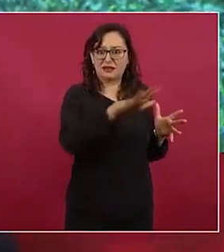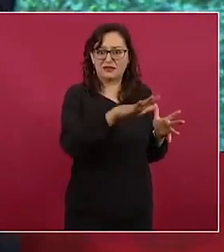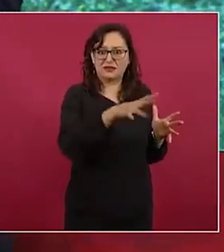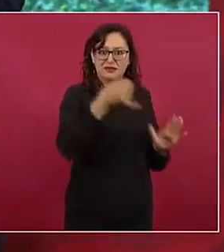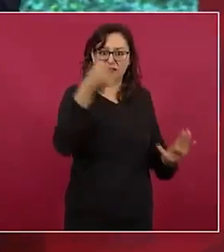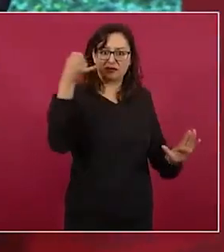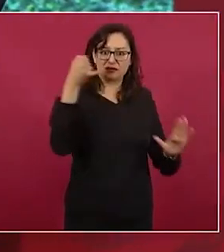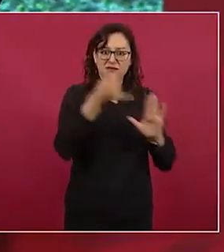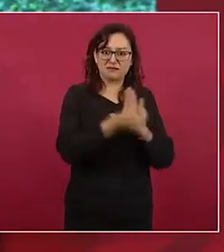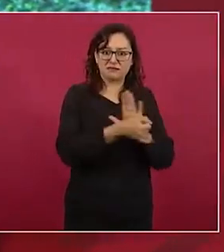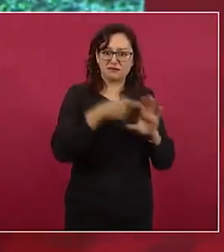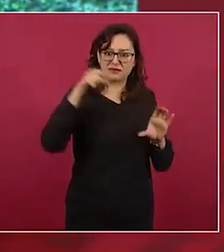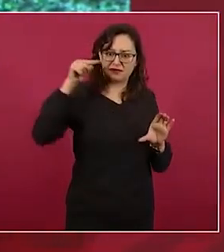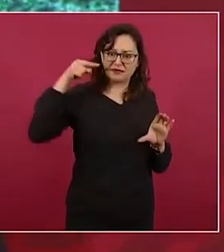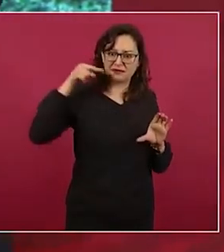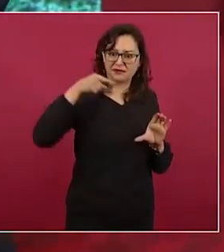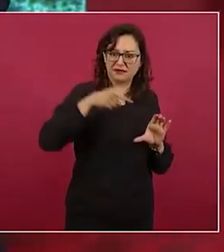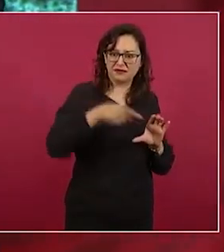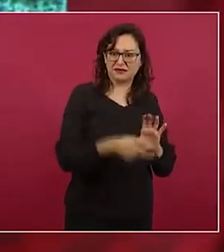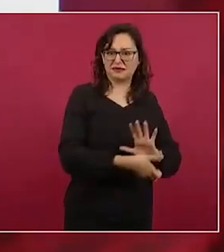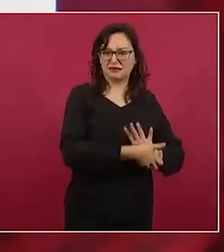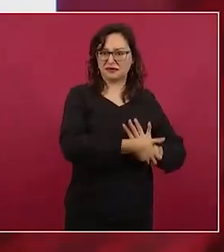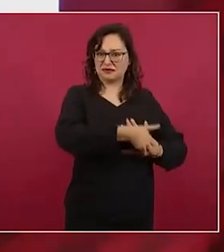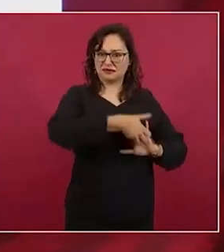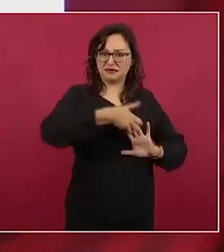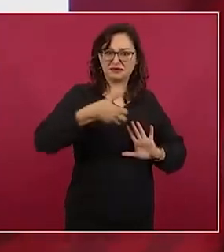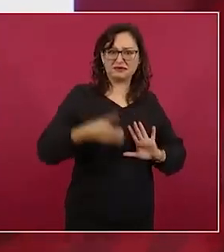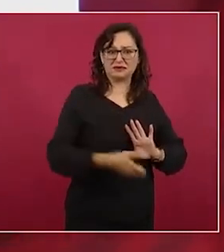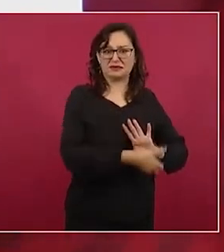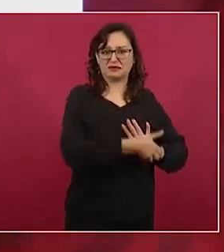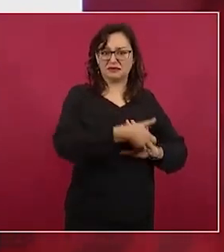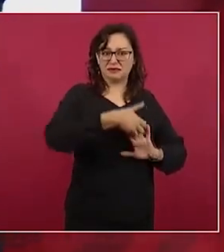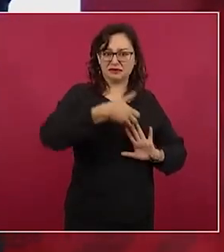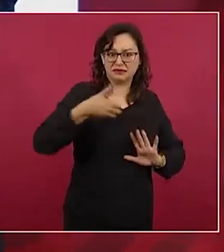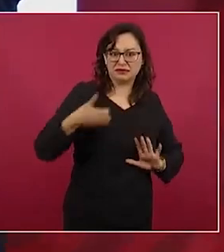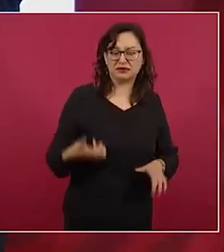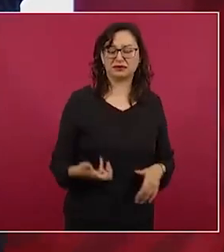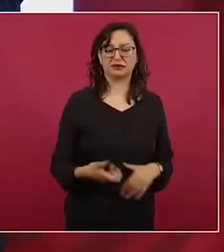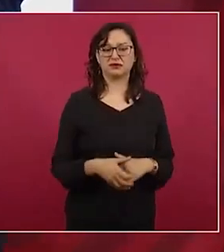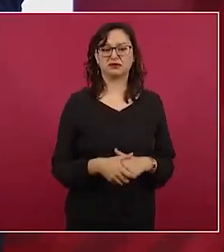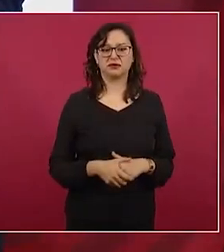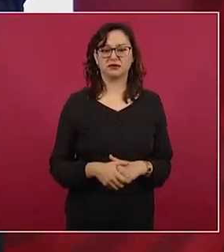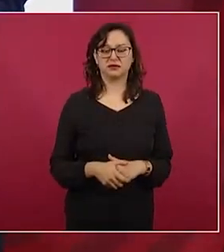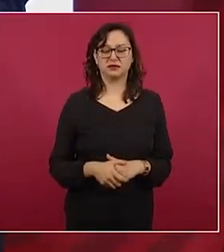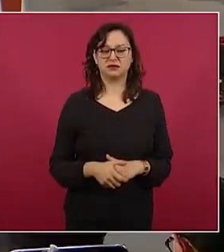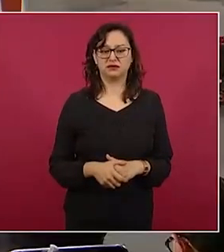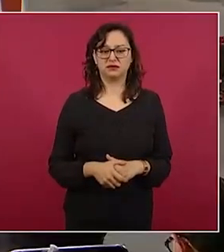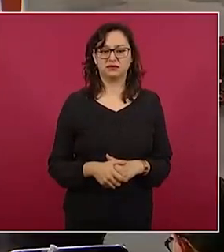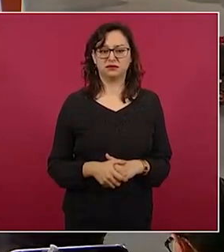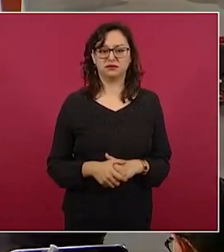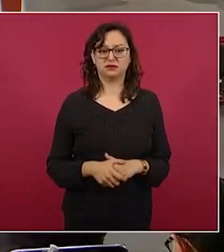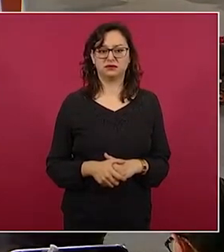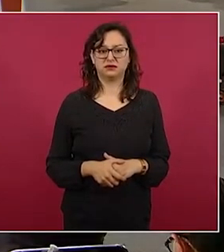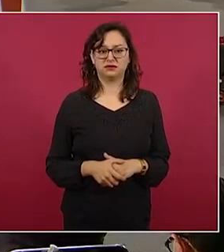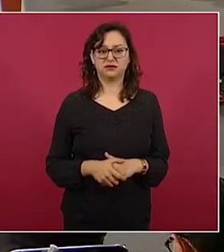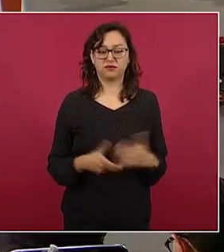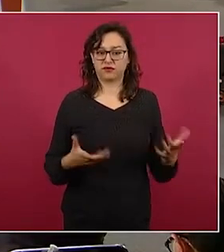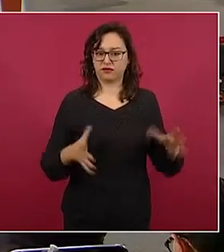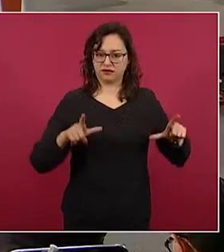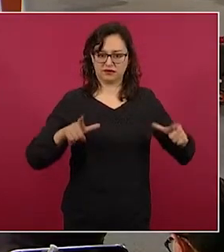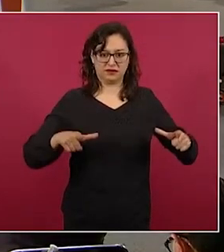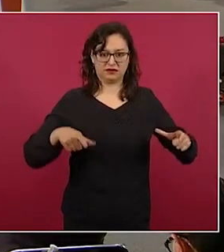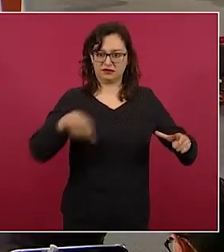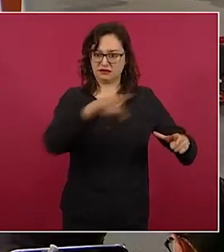otra porque hay incluso una… Esto aparentemente, esto es todo.